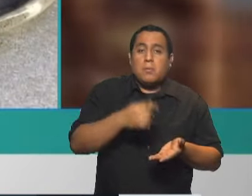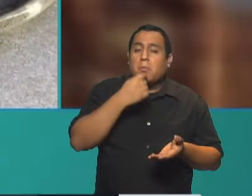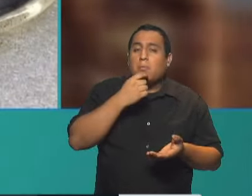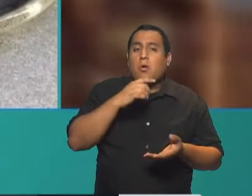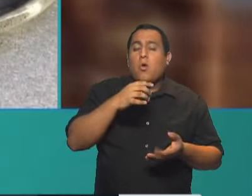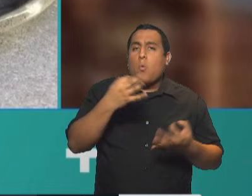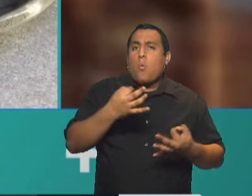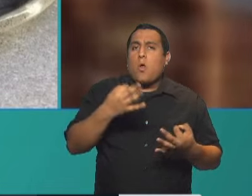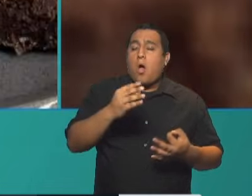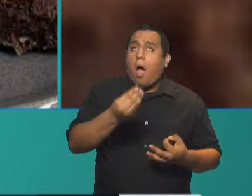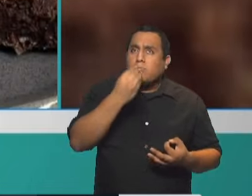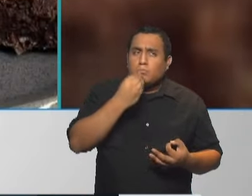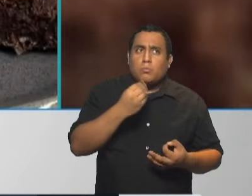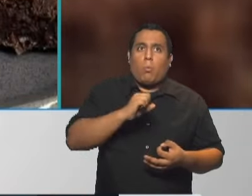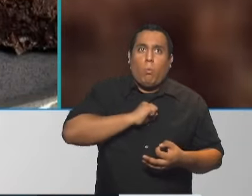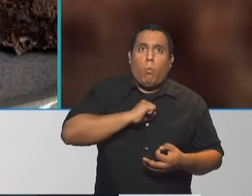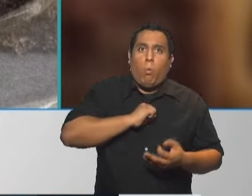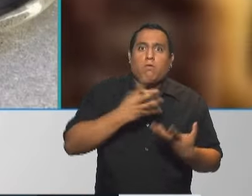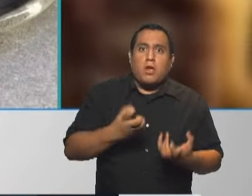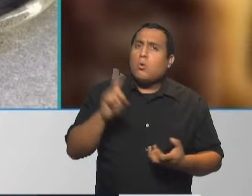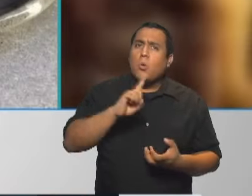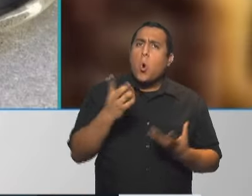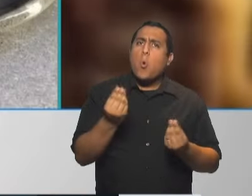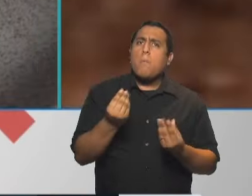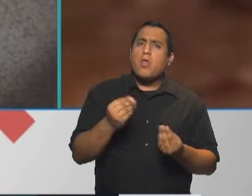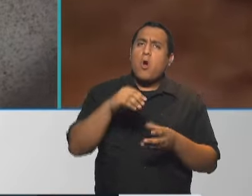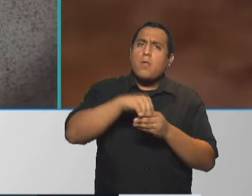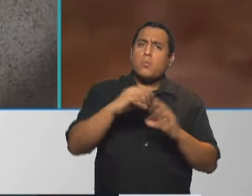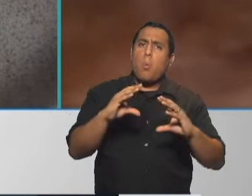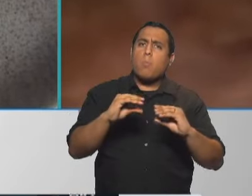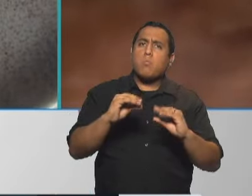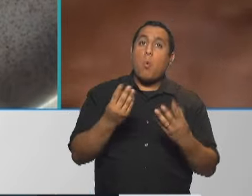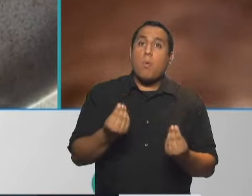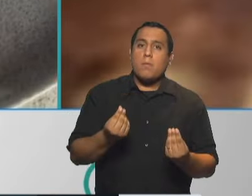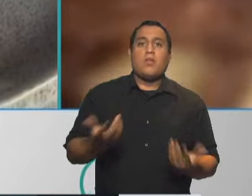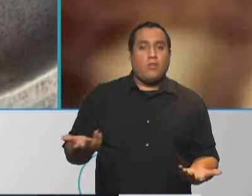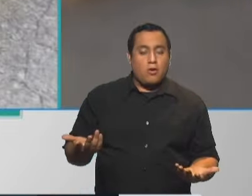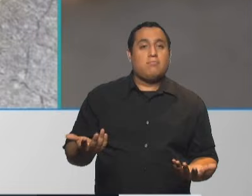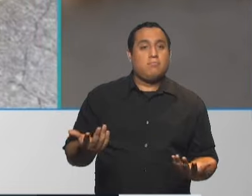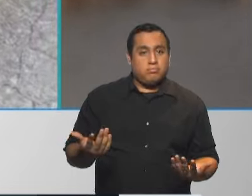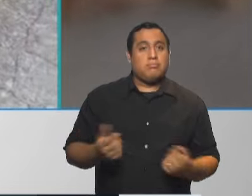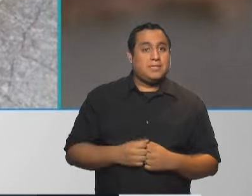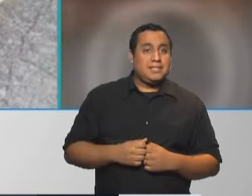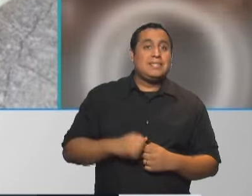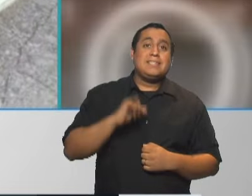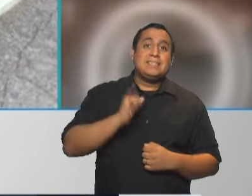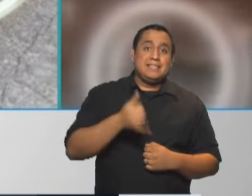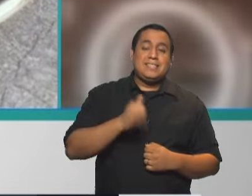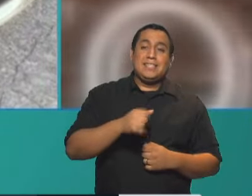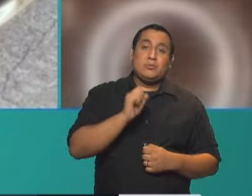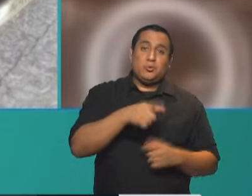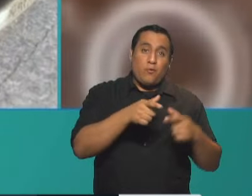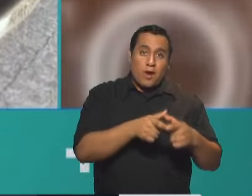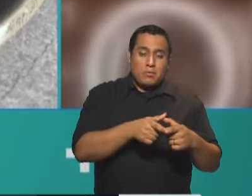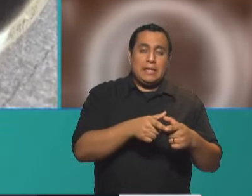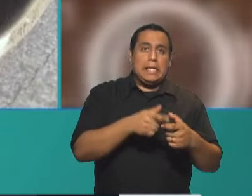bastante húmeda, entonces queda un brownie bien húmedo lo veo más húmedo que es el típico tip del brownie que